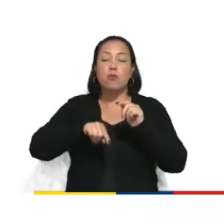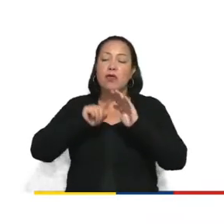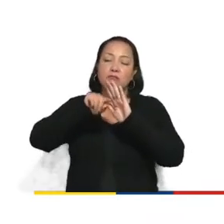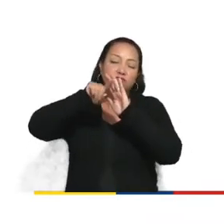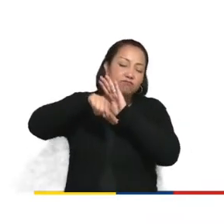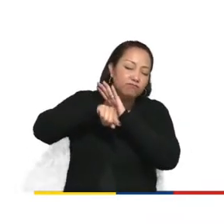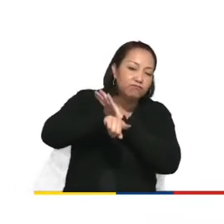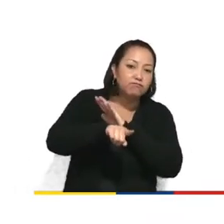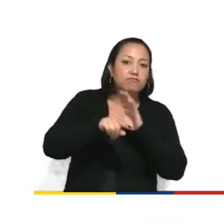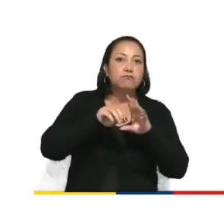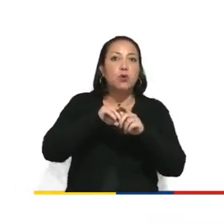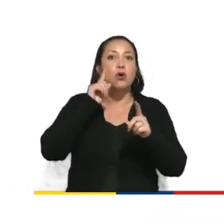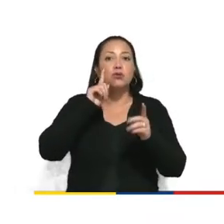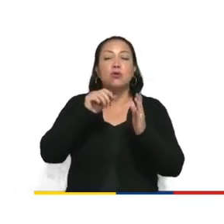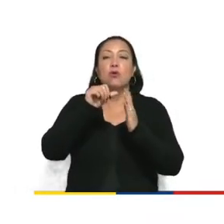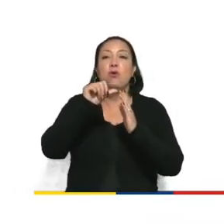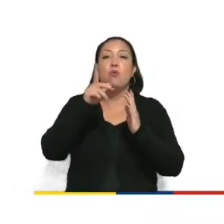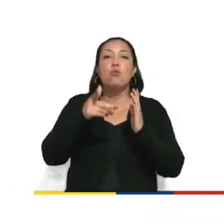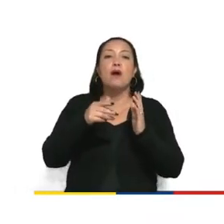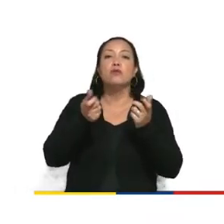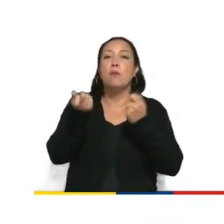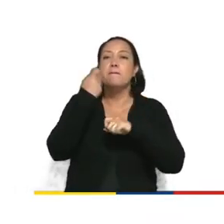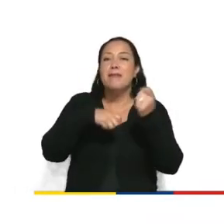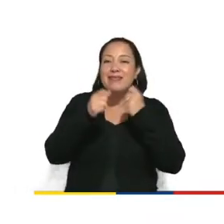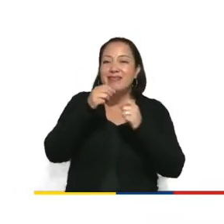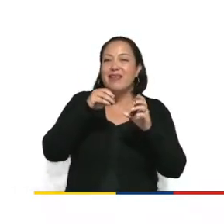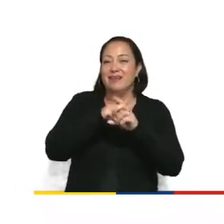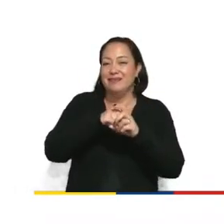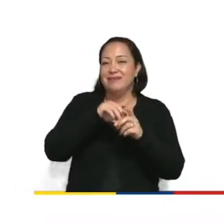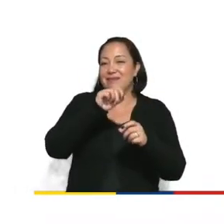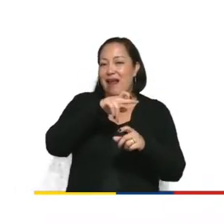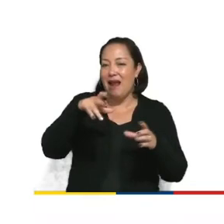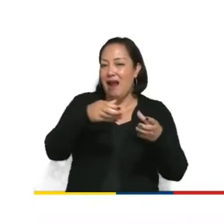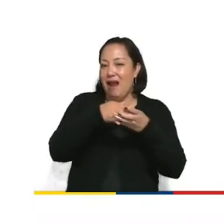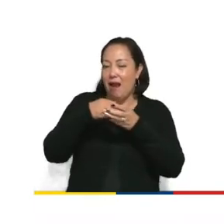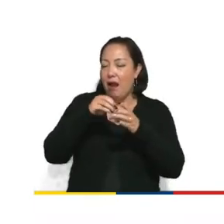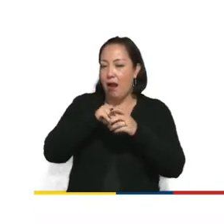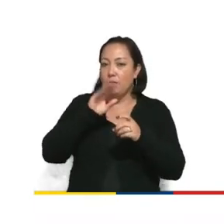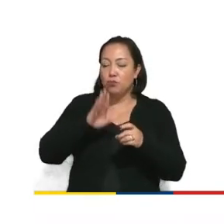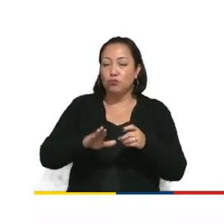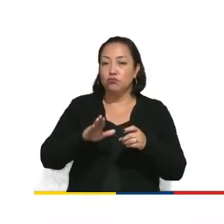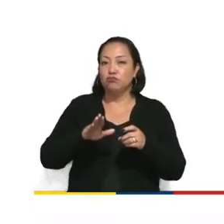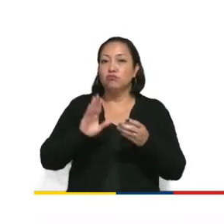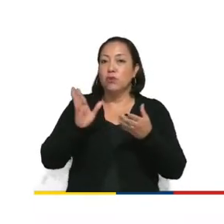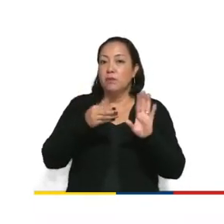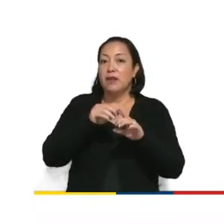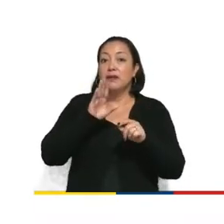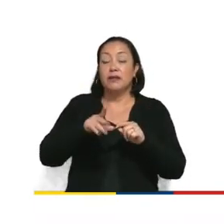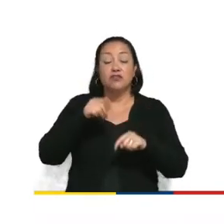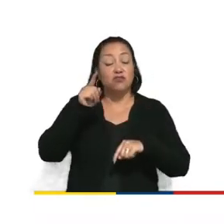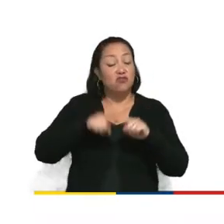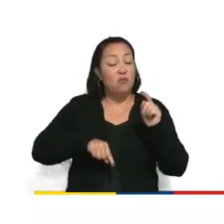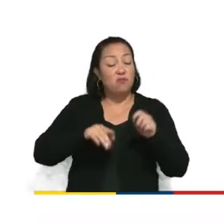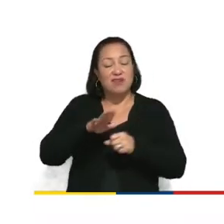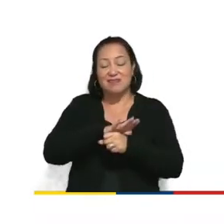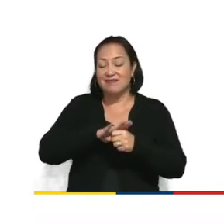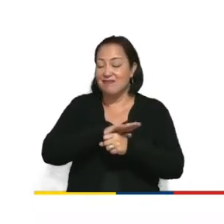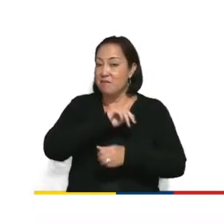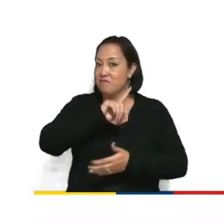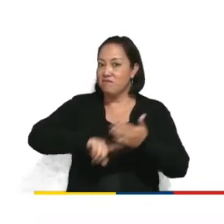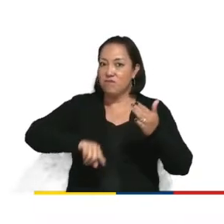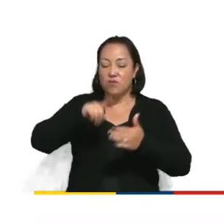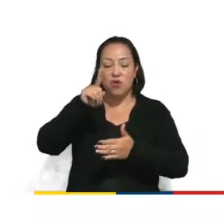paquetes. Europa ha sido muy clara con las empresas de comunicaciones bajo ninguna circunstancia pueden